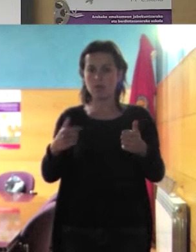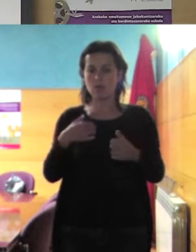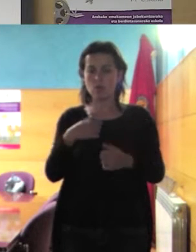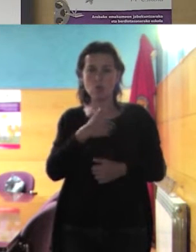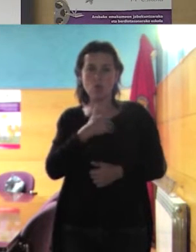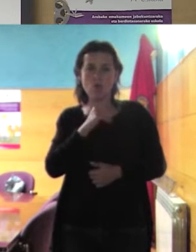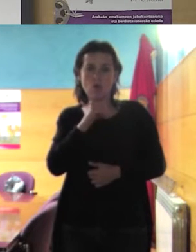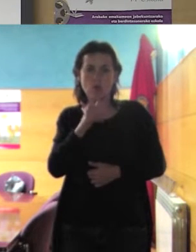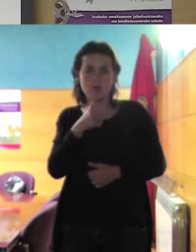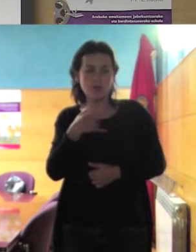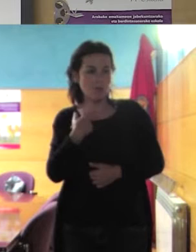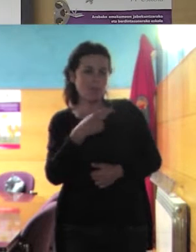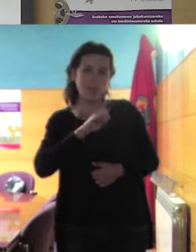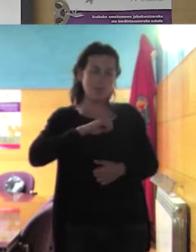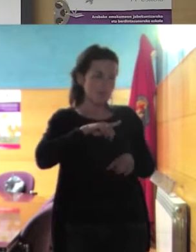como tienen que ir